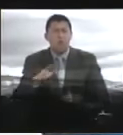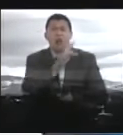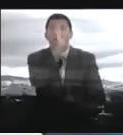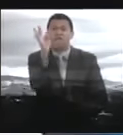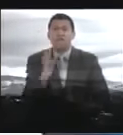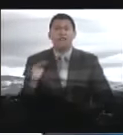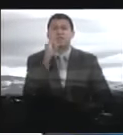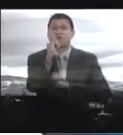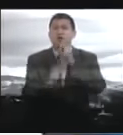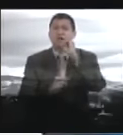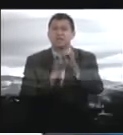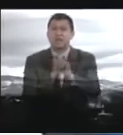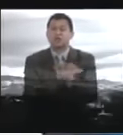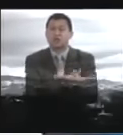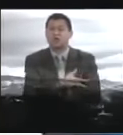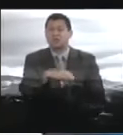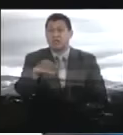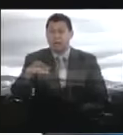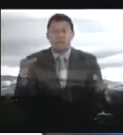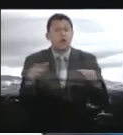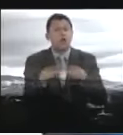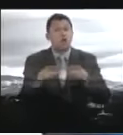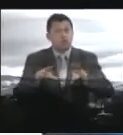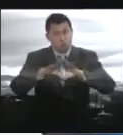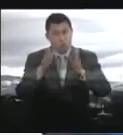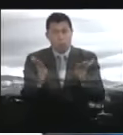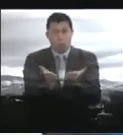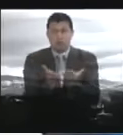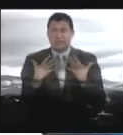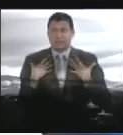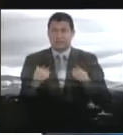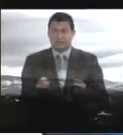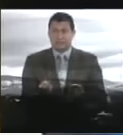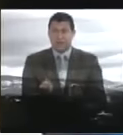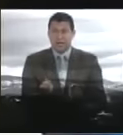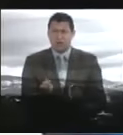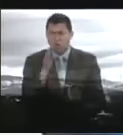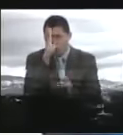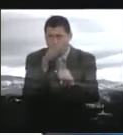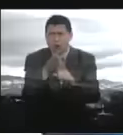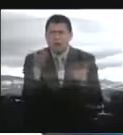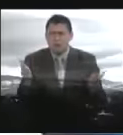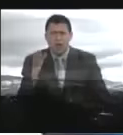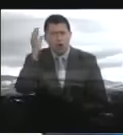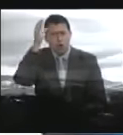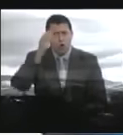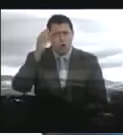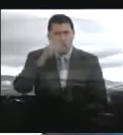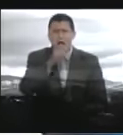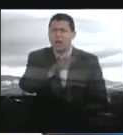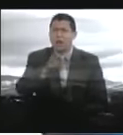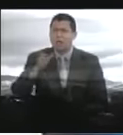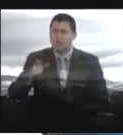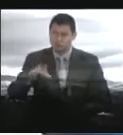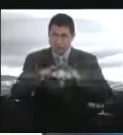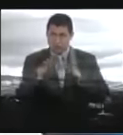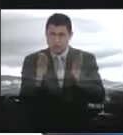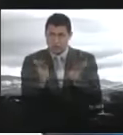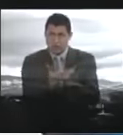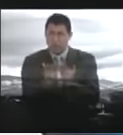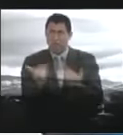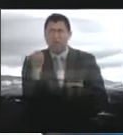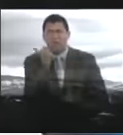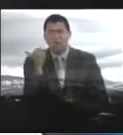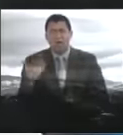Federación Internacional de Diabetes y la Organización Mundial de la Salud, con el fin de concientizar a la población mundial sobre las